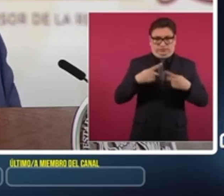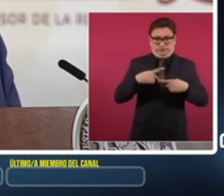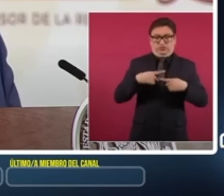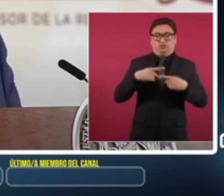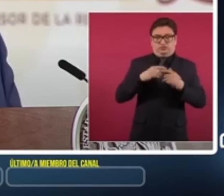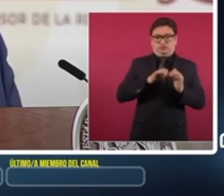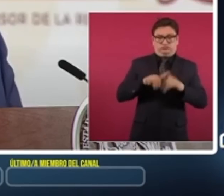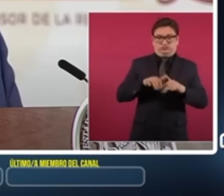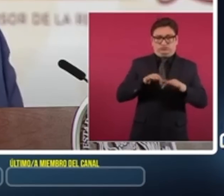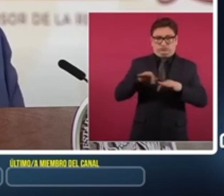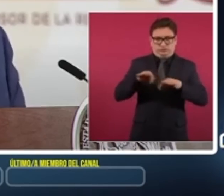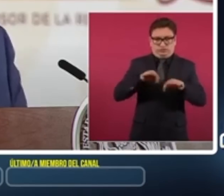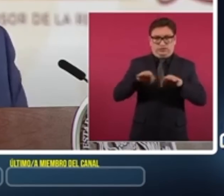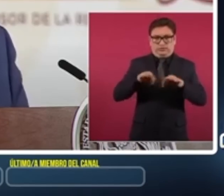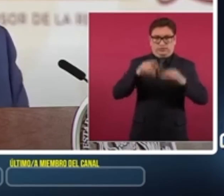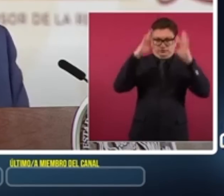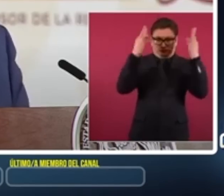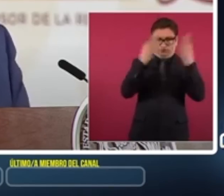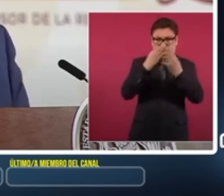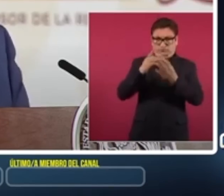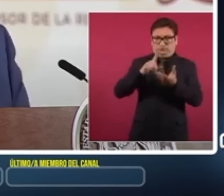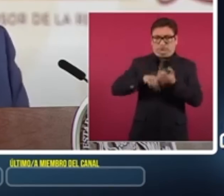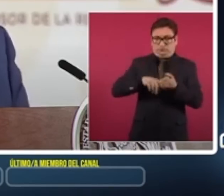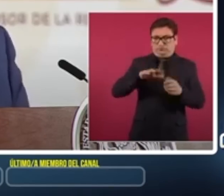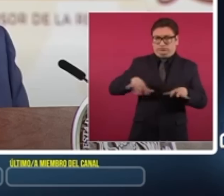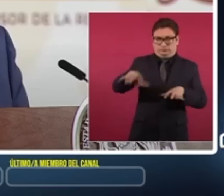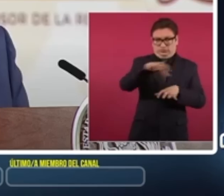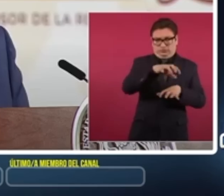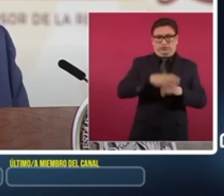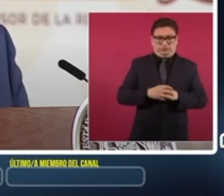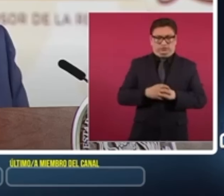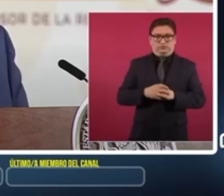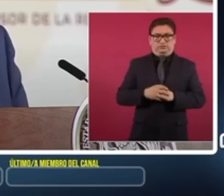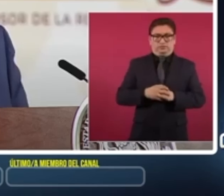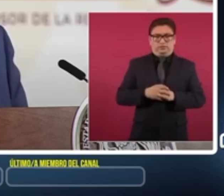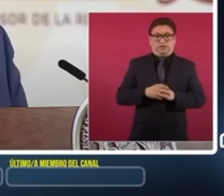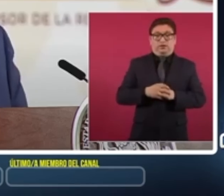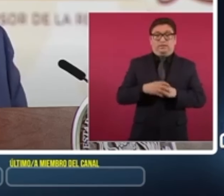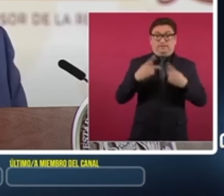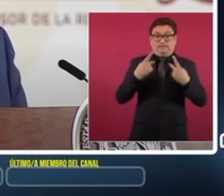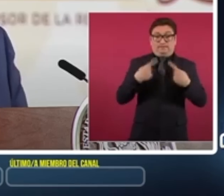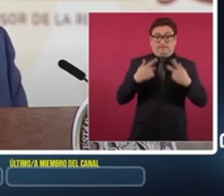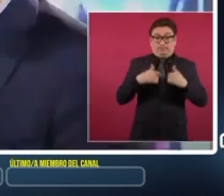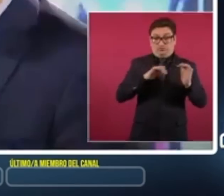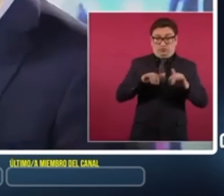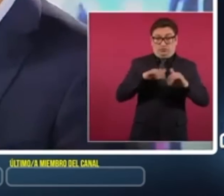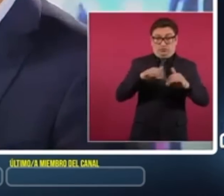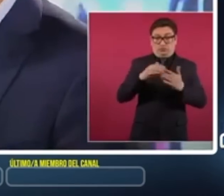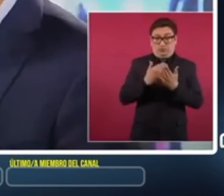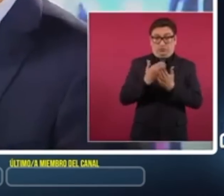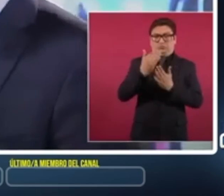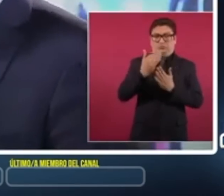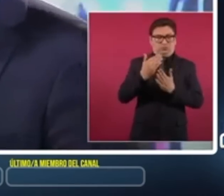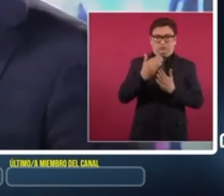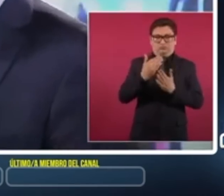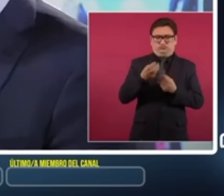plantilla del personal en las aduanas, es decir, no hubo un incremento sustancial de personas, de trabajadores,